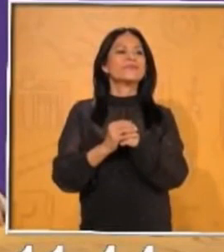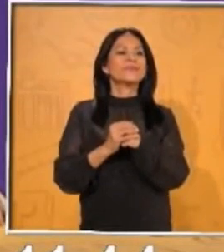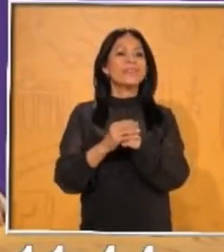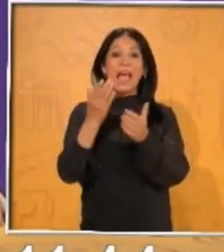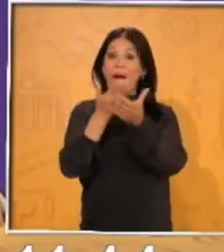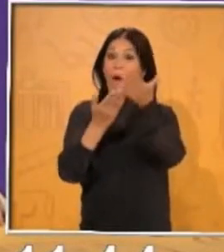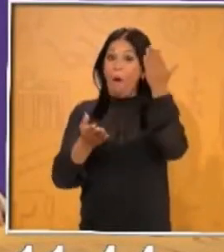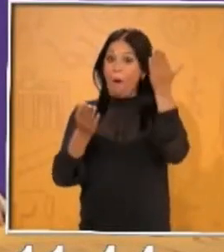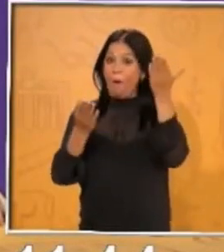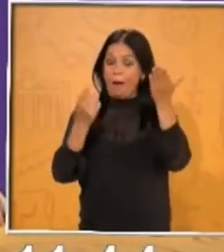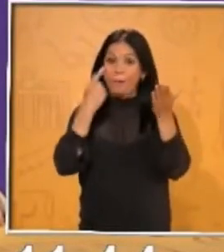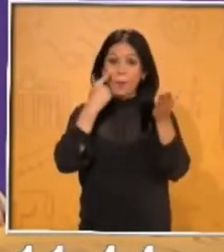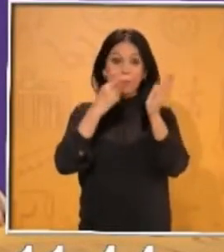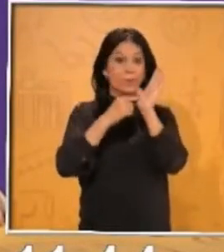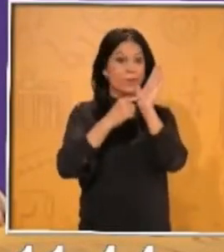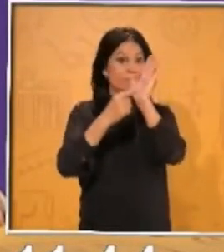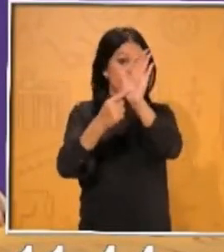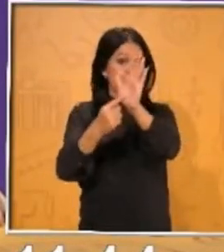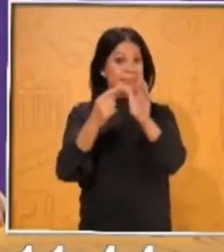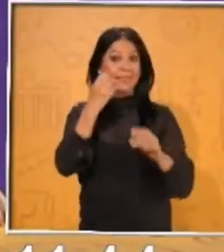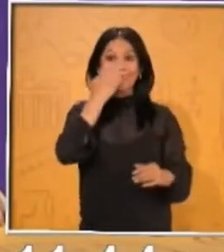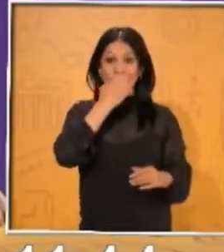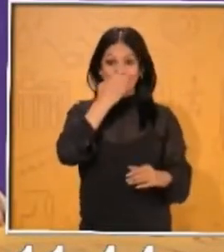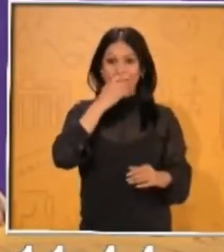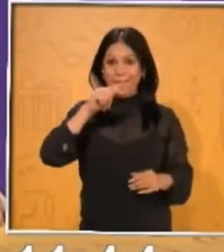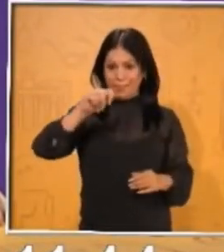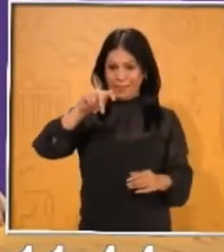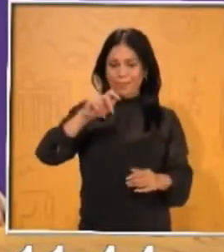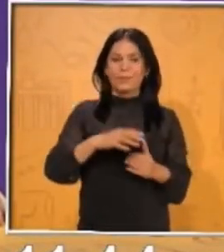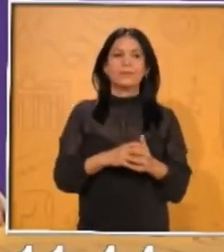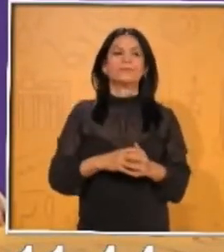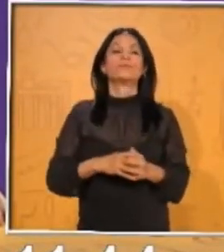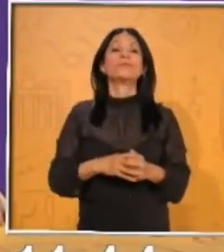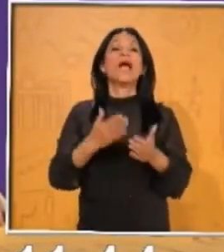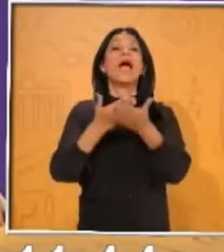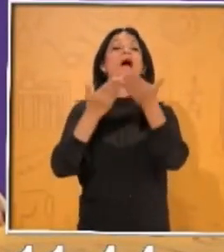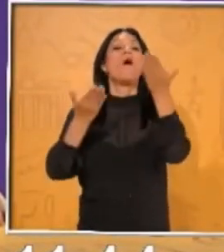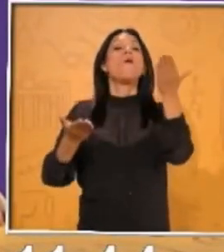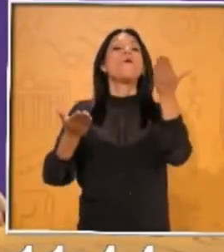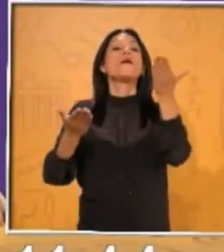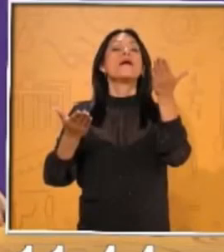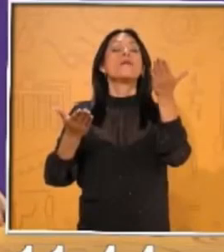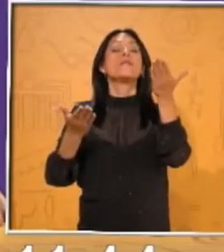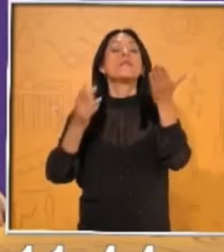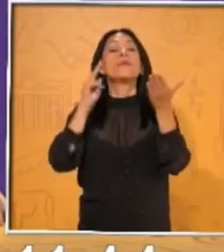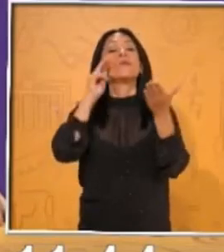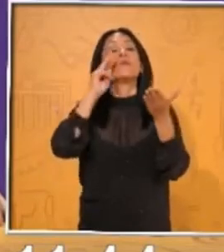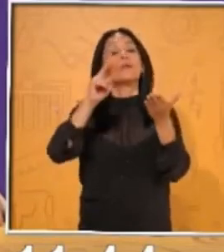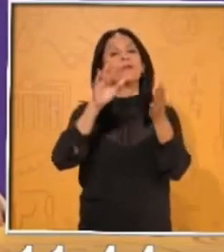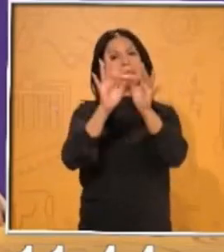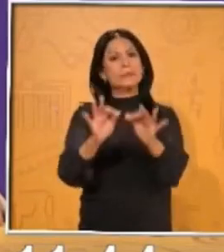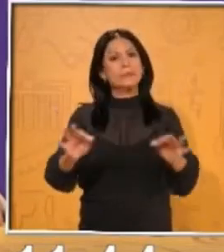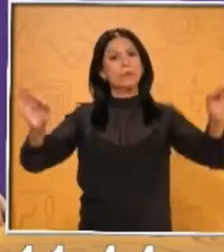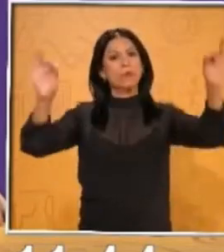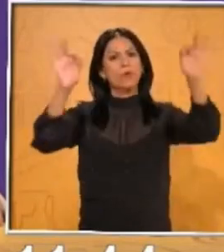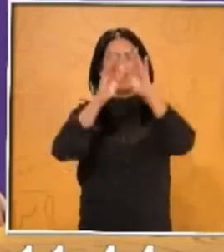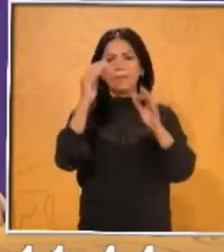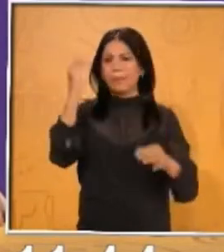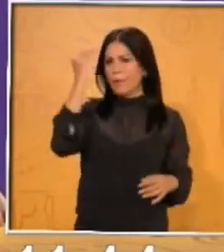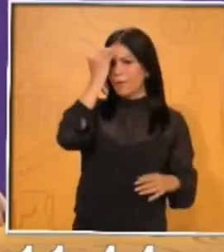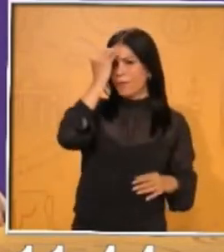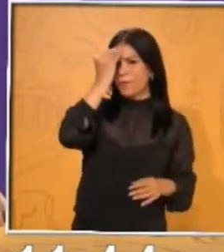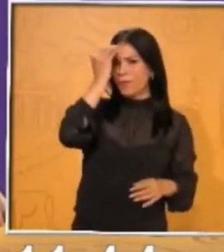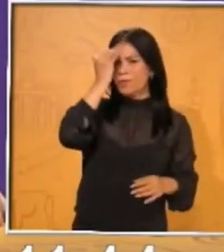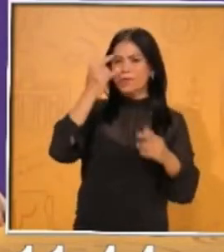para ti, que se llama Escuela TV. Ahora es el turno de una asignatura muy importante que se